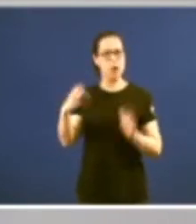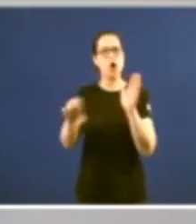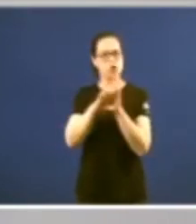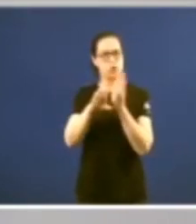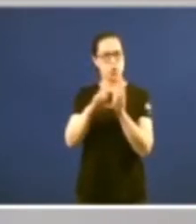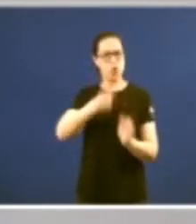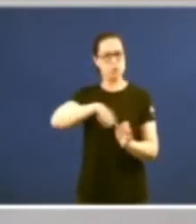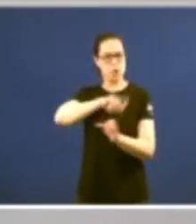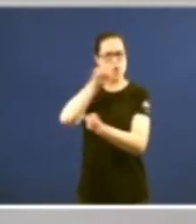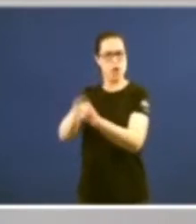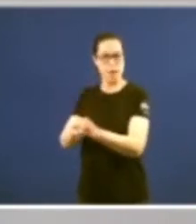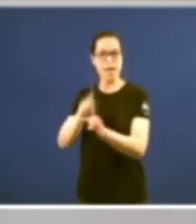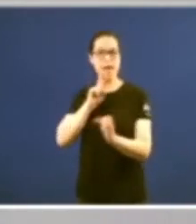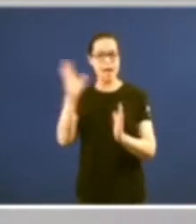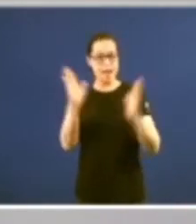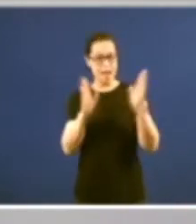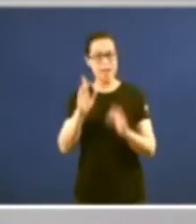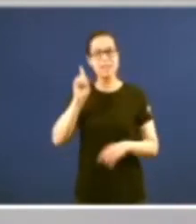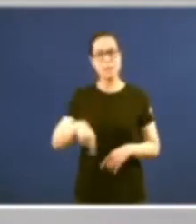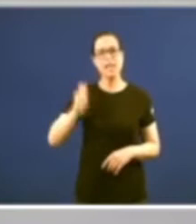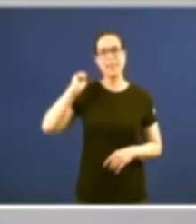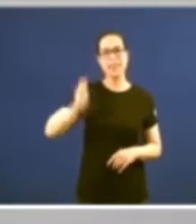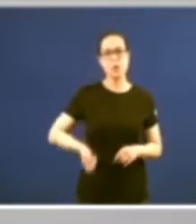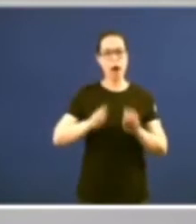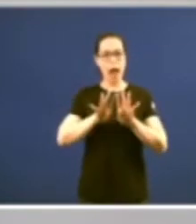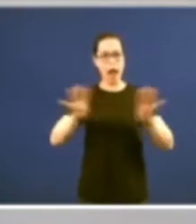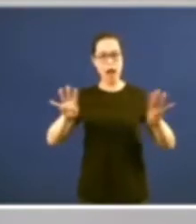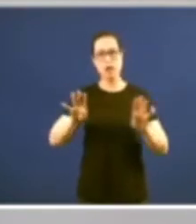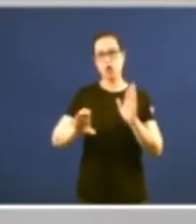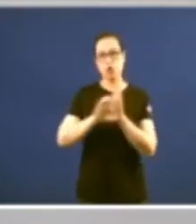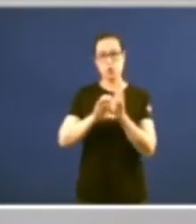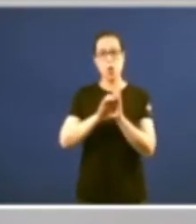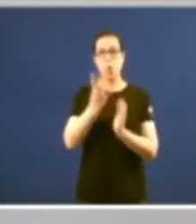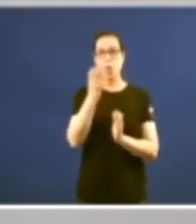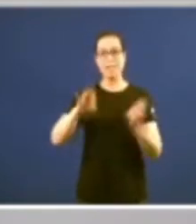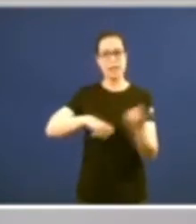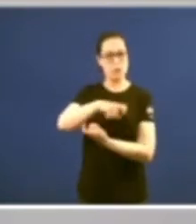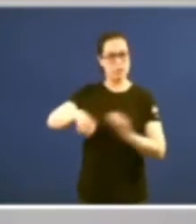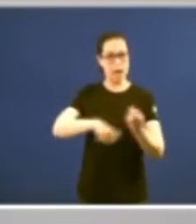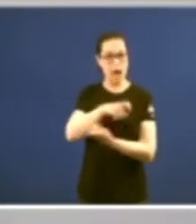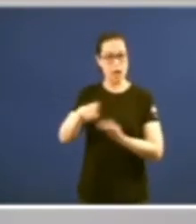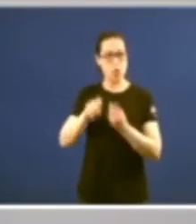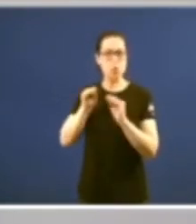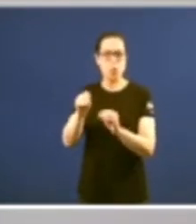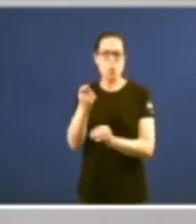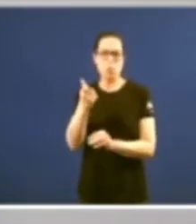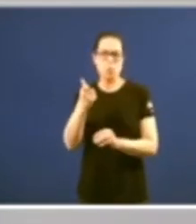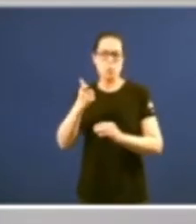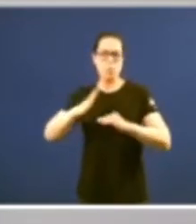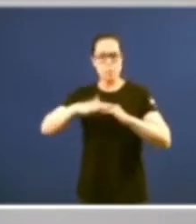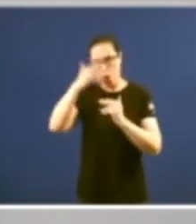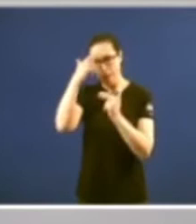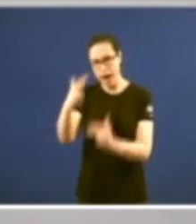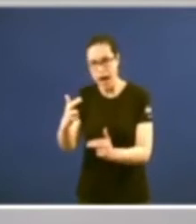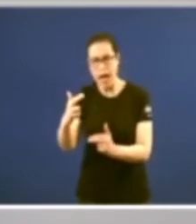Española tuvimos en el Tribunal Constitucional con motivo del 40 aniversario un momento de homenaje a quienes